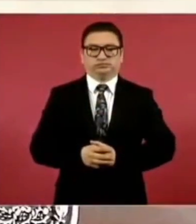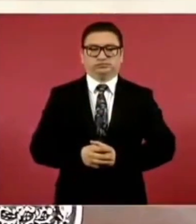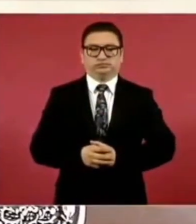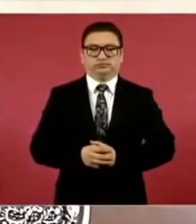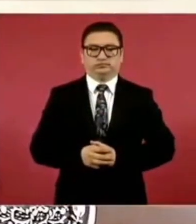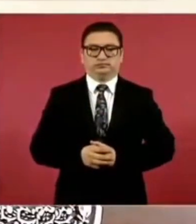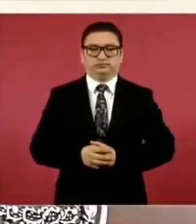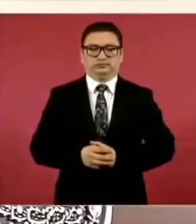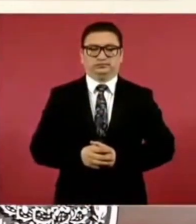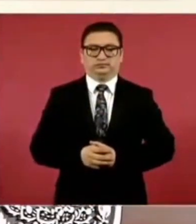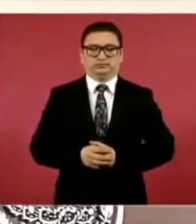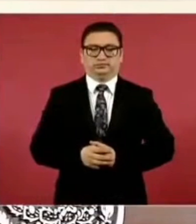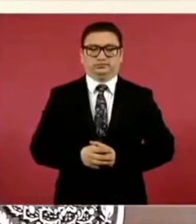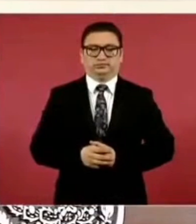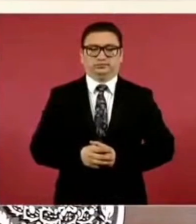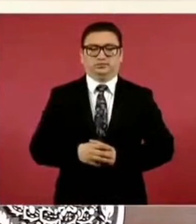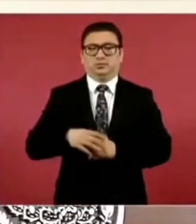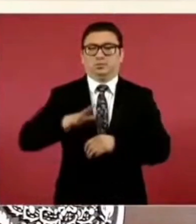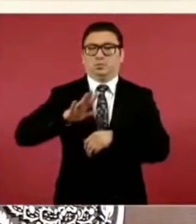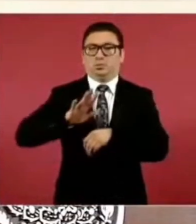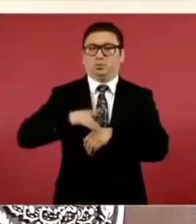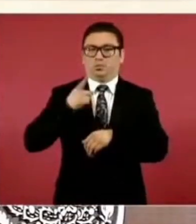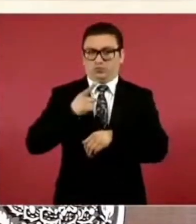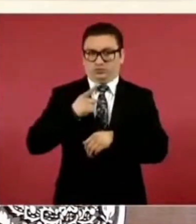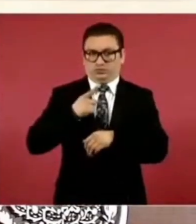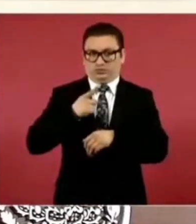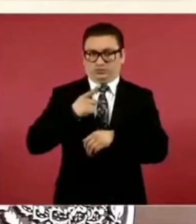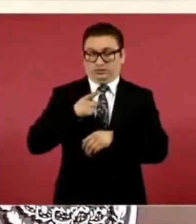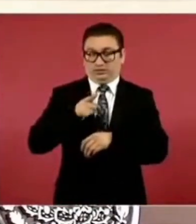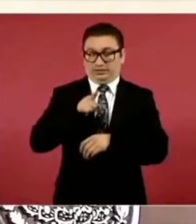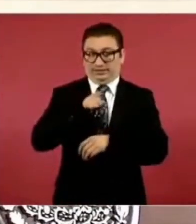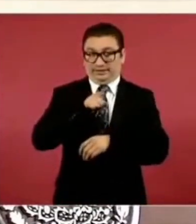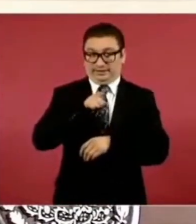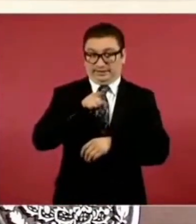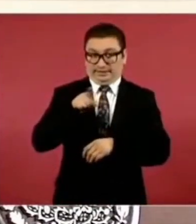a ellos se les va a dar la